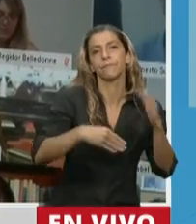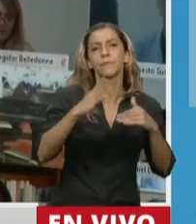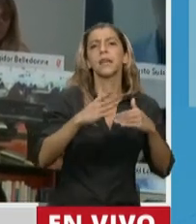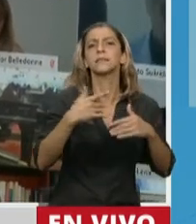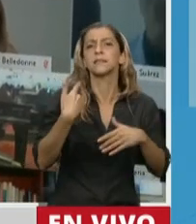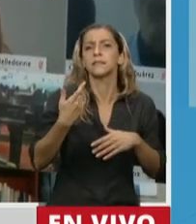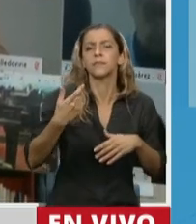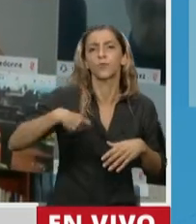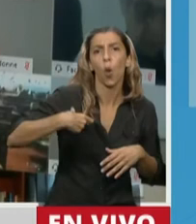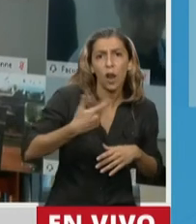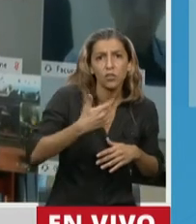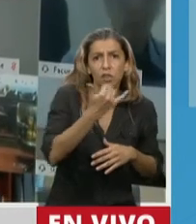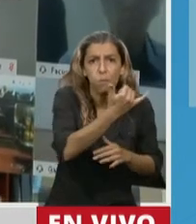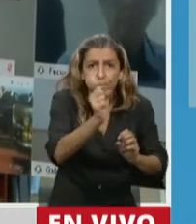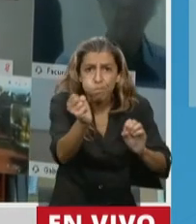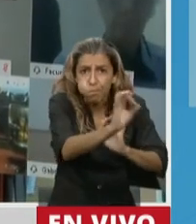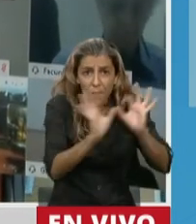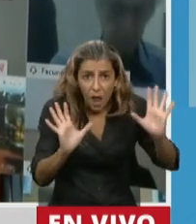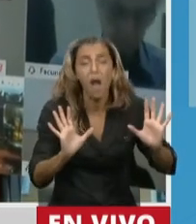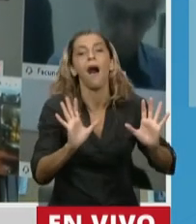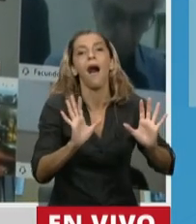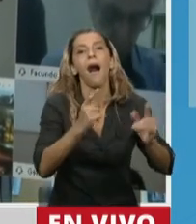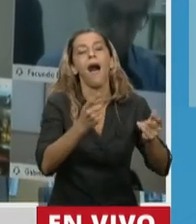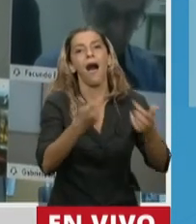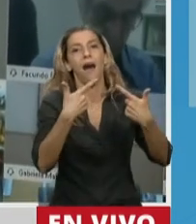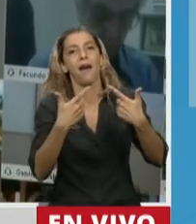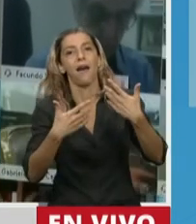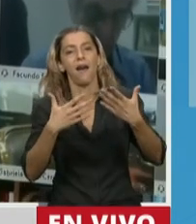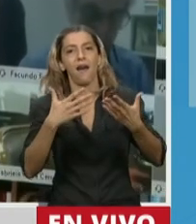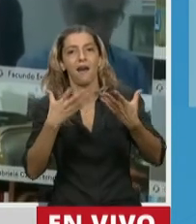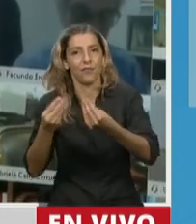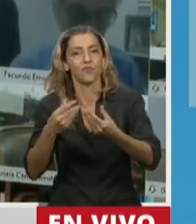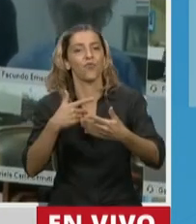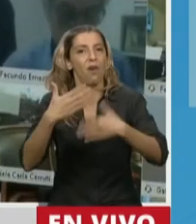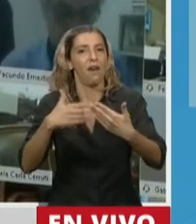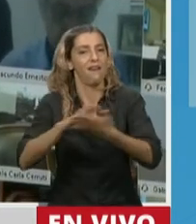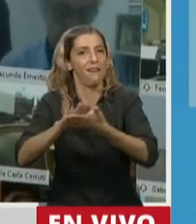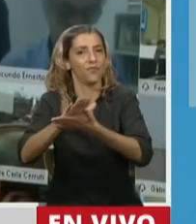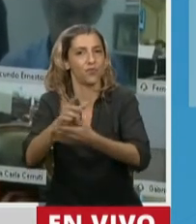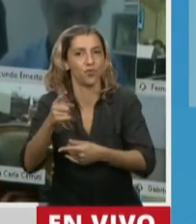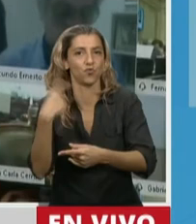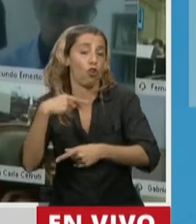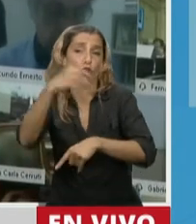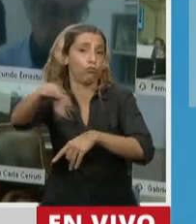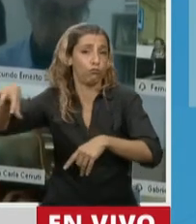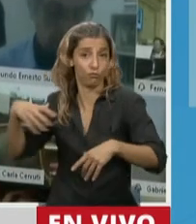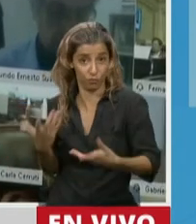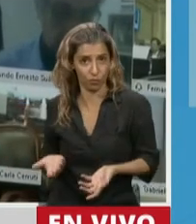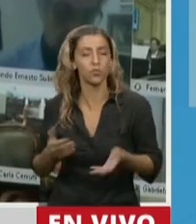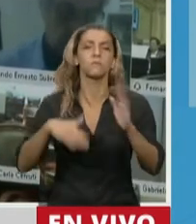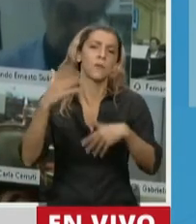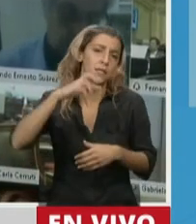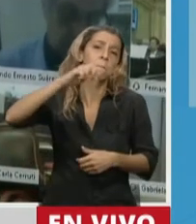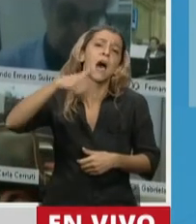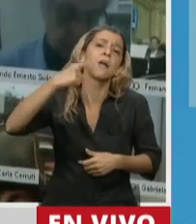implementado, de los estados provinciales y municipales, y sobre todo del PAMI, que es quien convoca la mayor cantidad